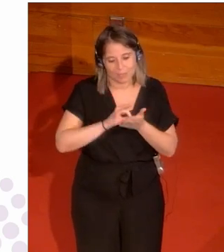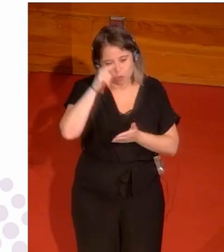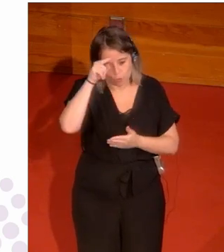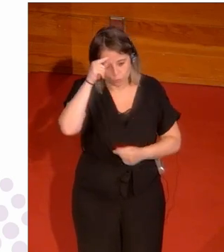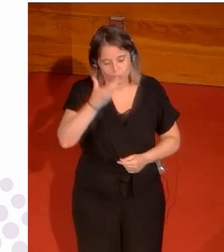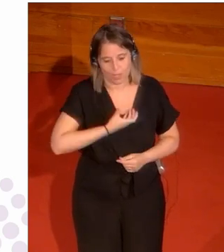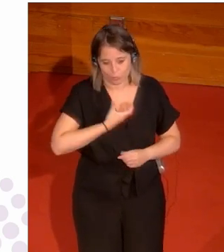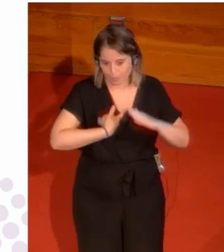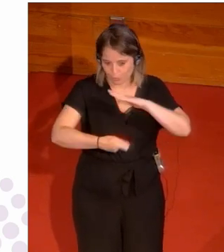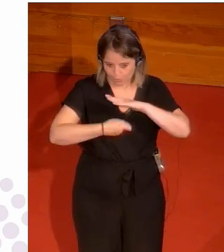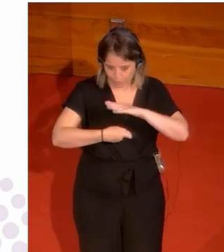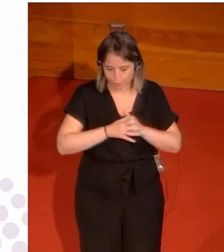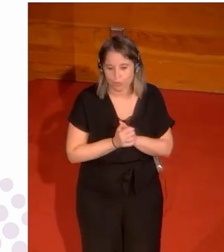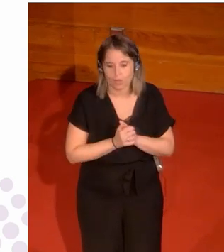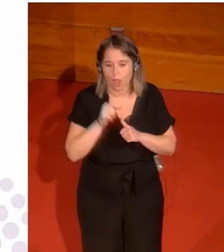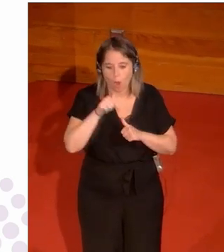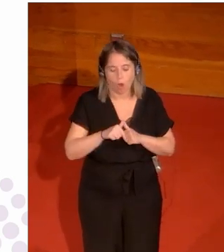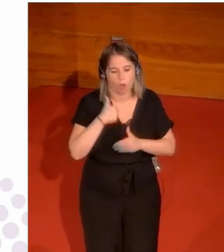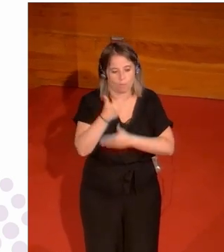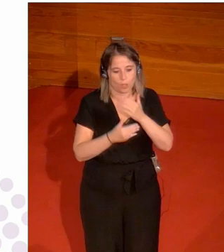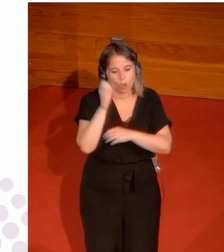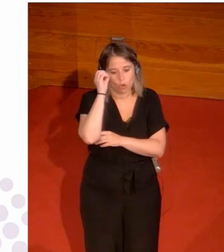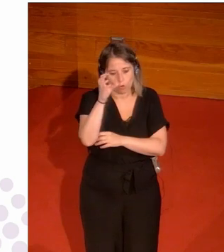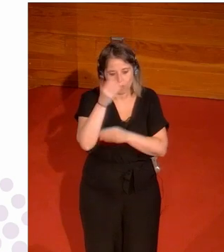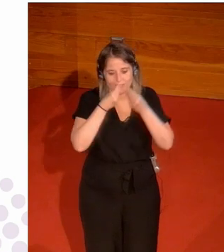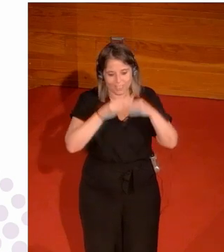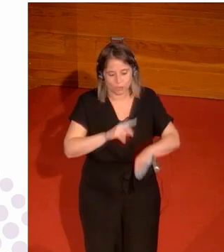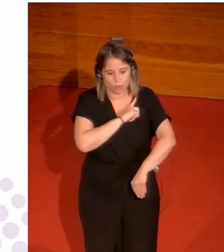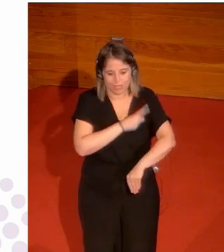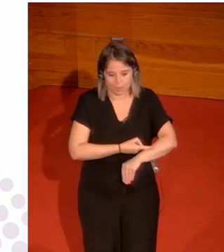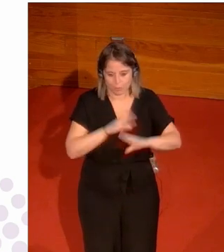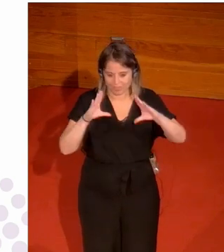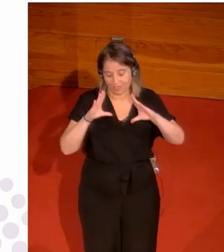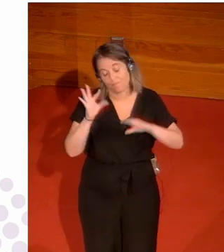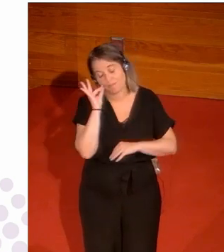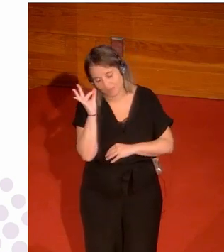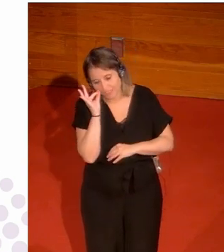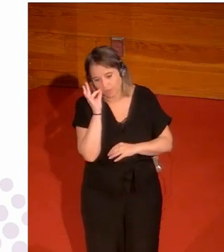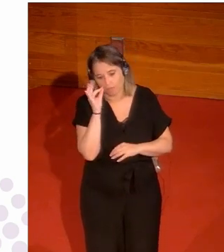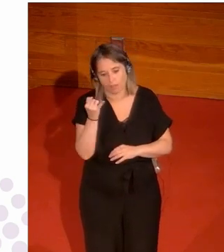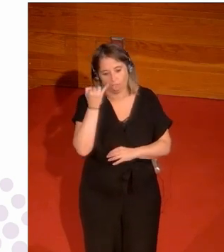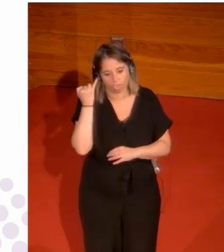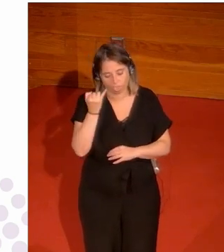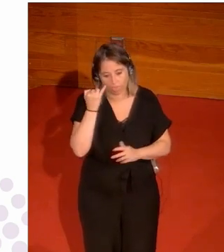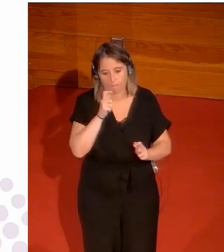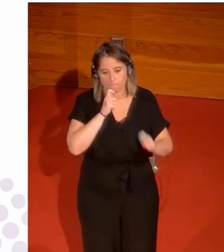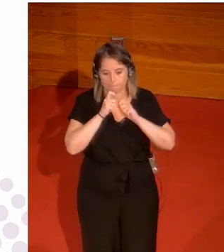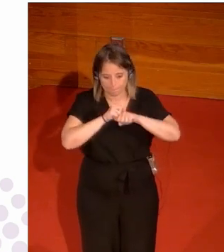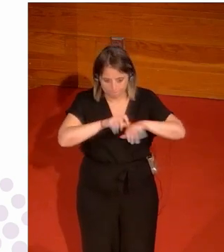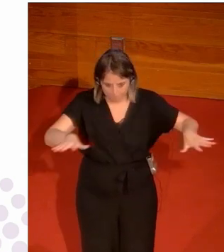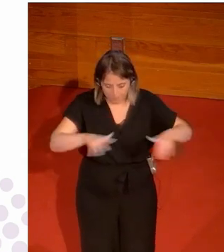Ayuntamiento de Vitoria-Gasteiz, continúan hoy con la conferencia Historia del Deporte Femenino y su Invisibilidad en los medios de comunicación,